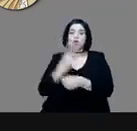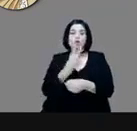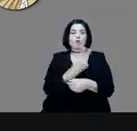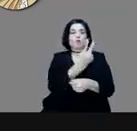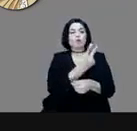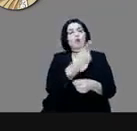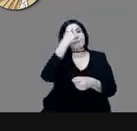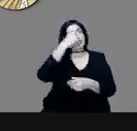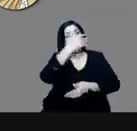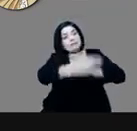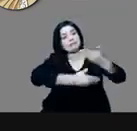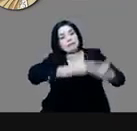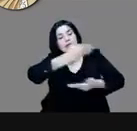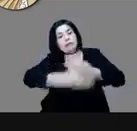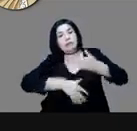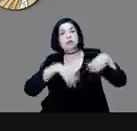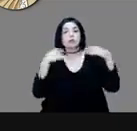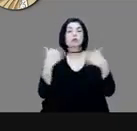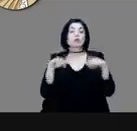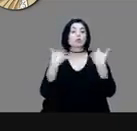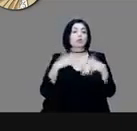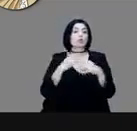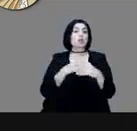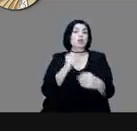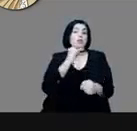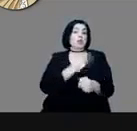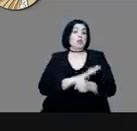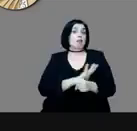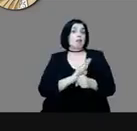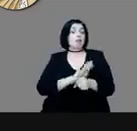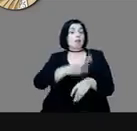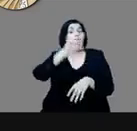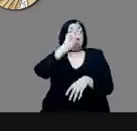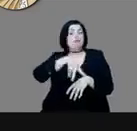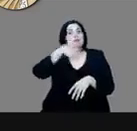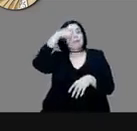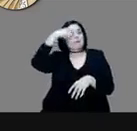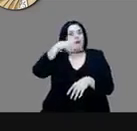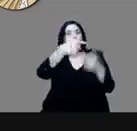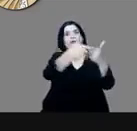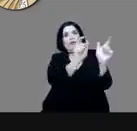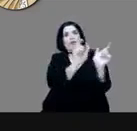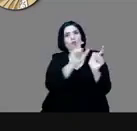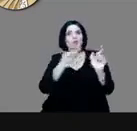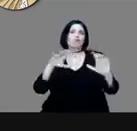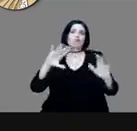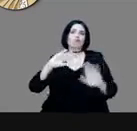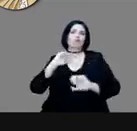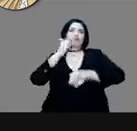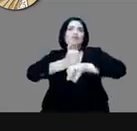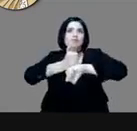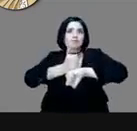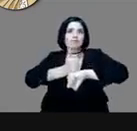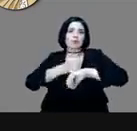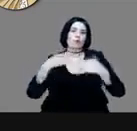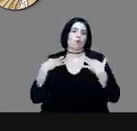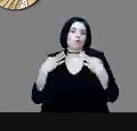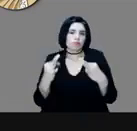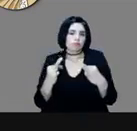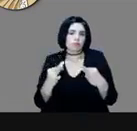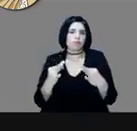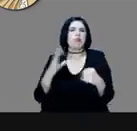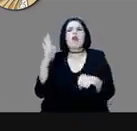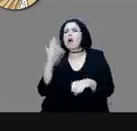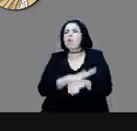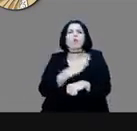al grupo conquistador. ¿Por qué razón? Pues